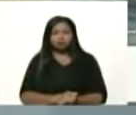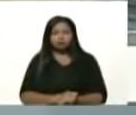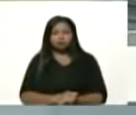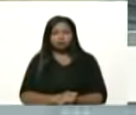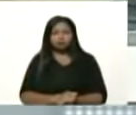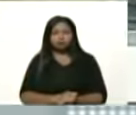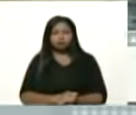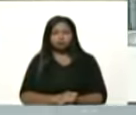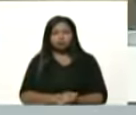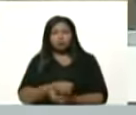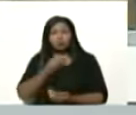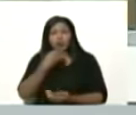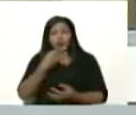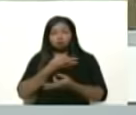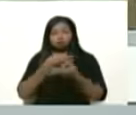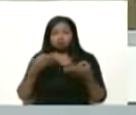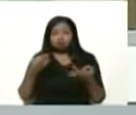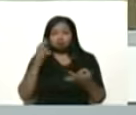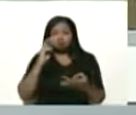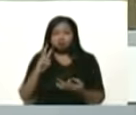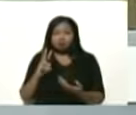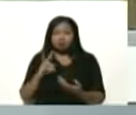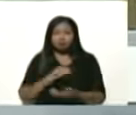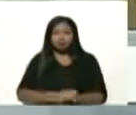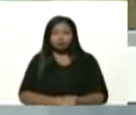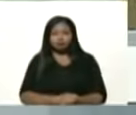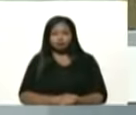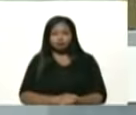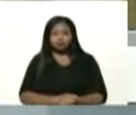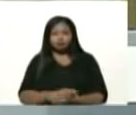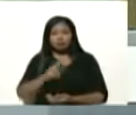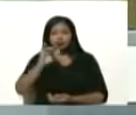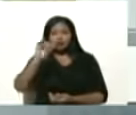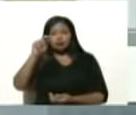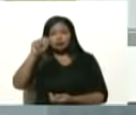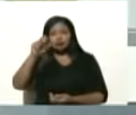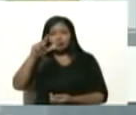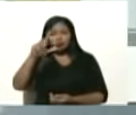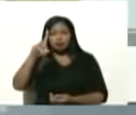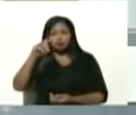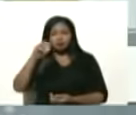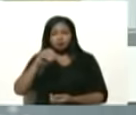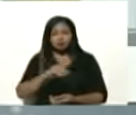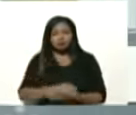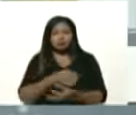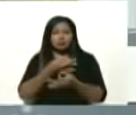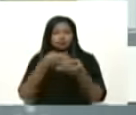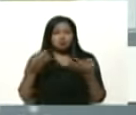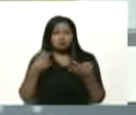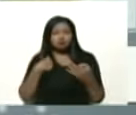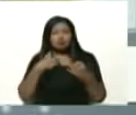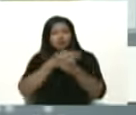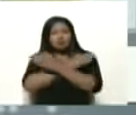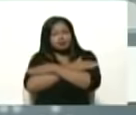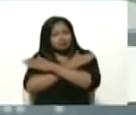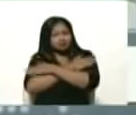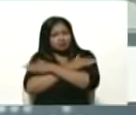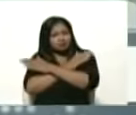Bueno, excelente, Reinaldo. Reinaldo García. Excelente, te felicito.